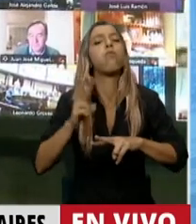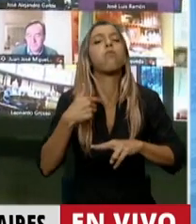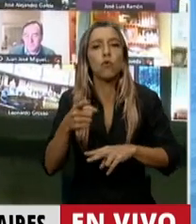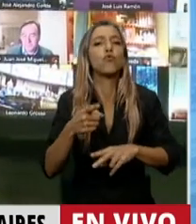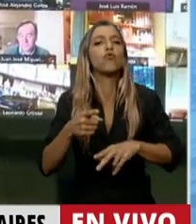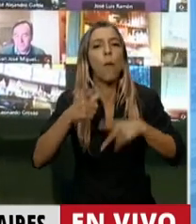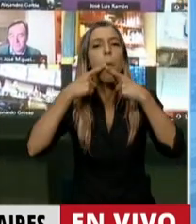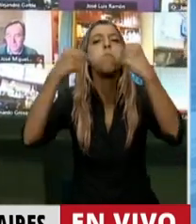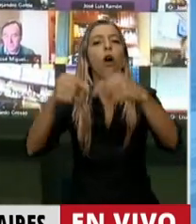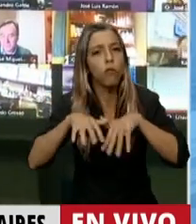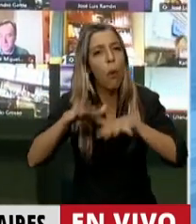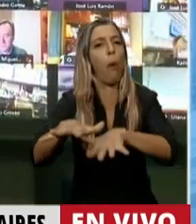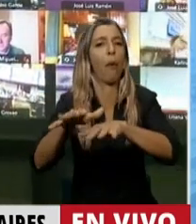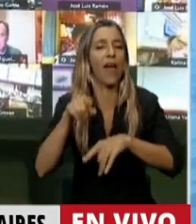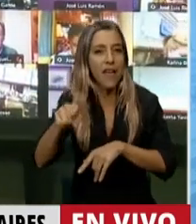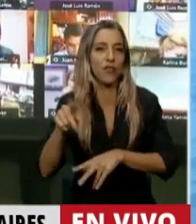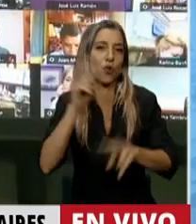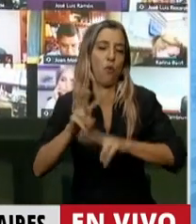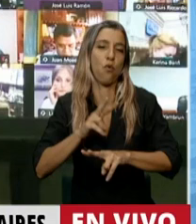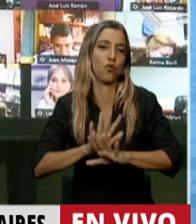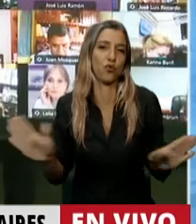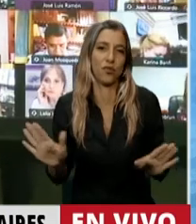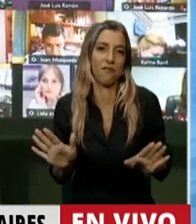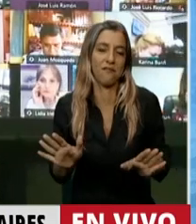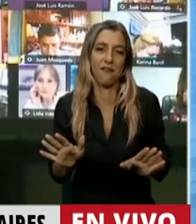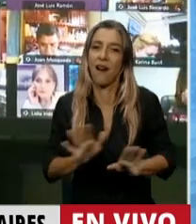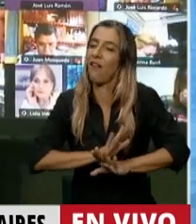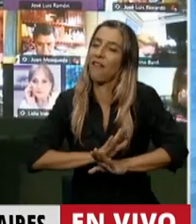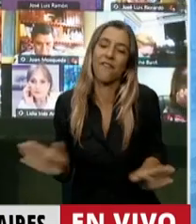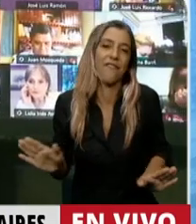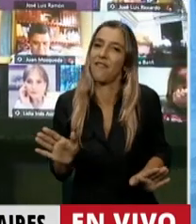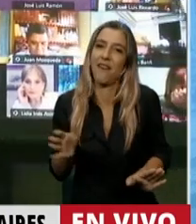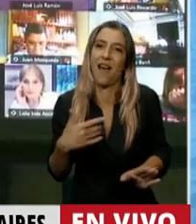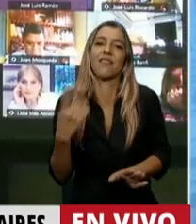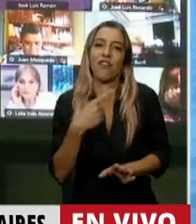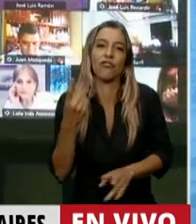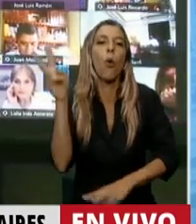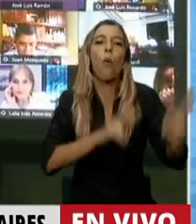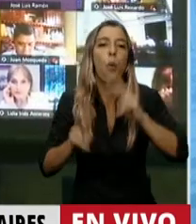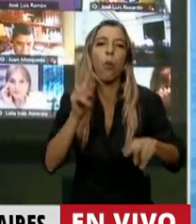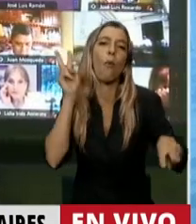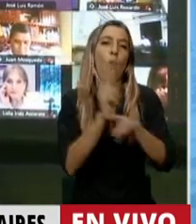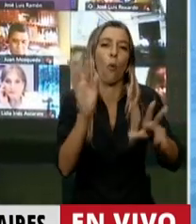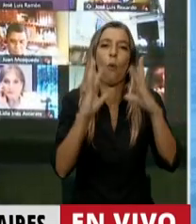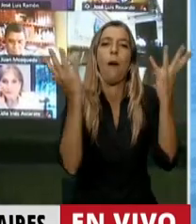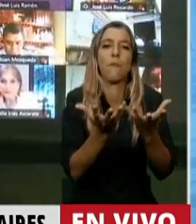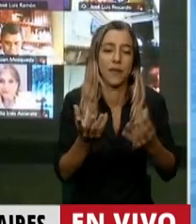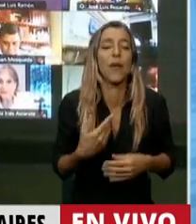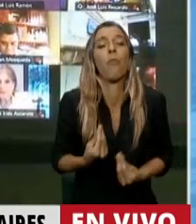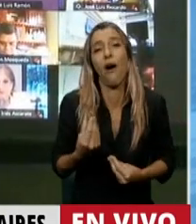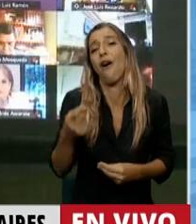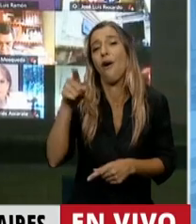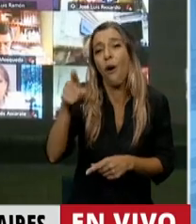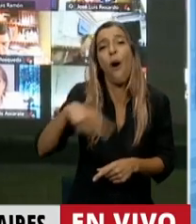movilización. No hay otra, es lo único que nos va a permitir defender el ambiente, porque los cómplices de la